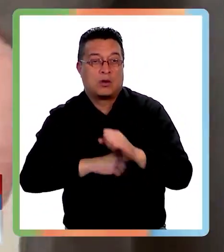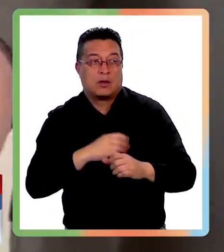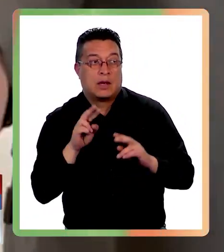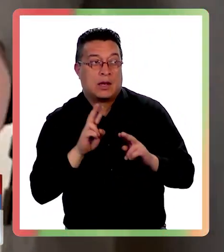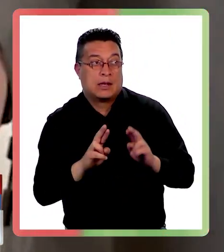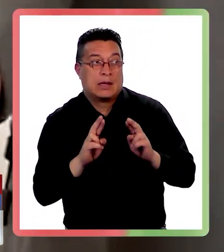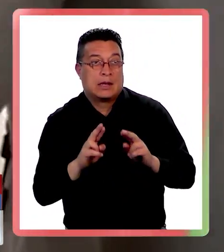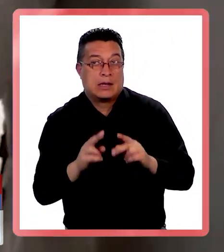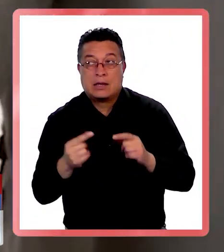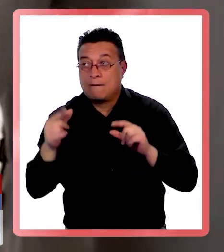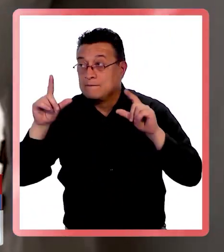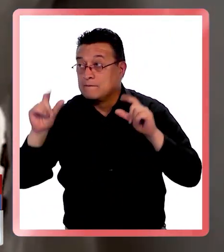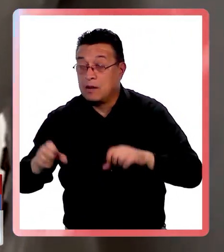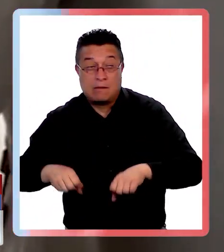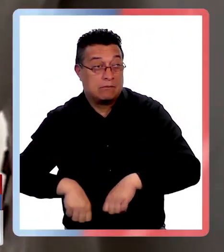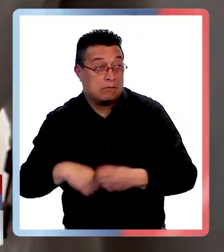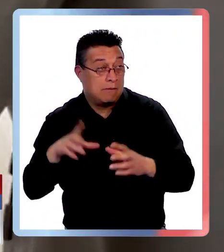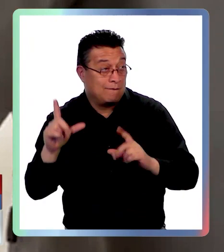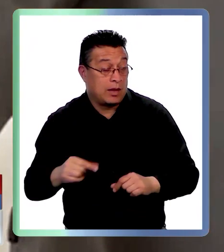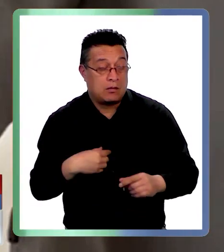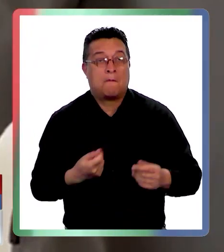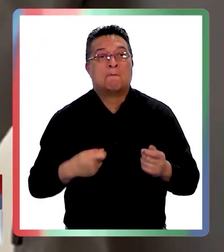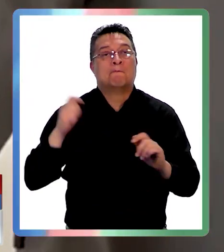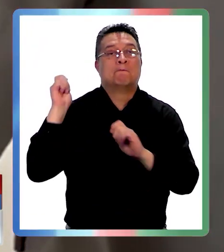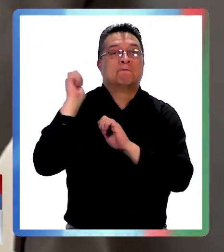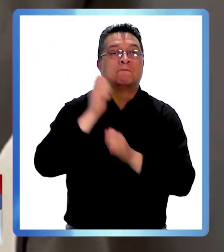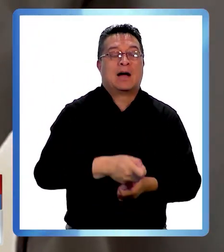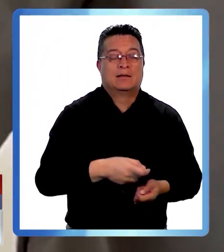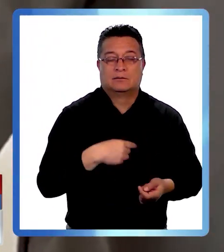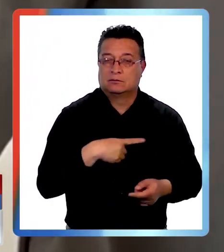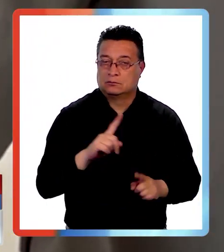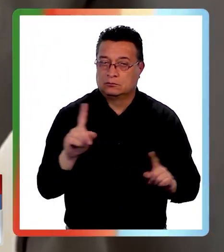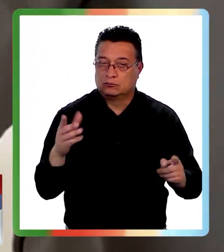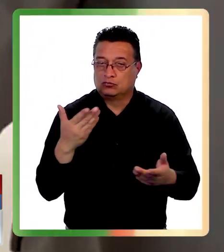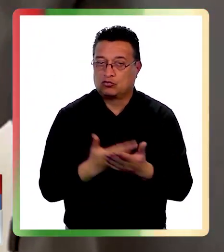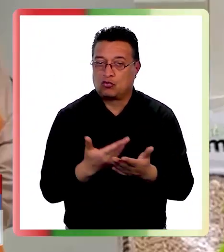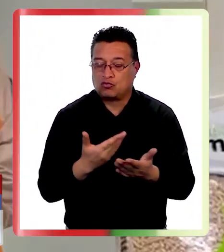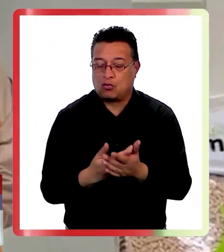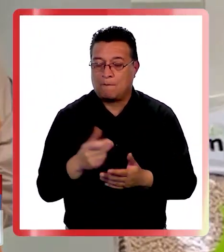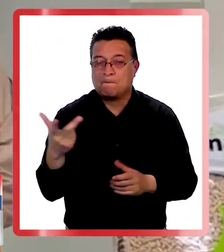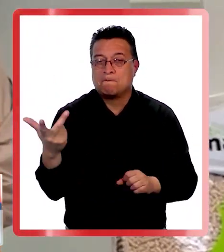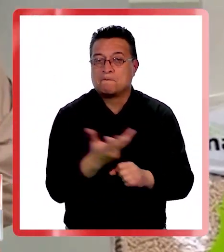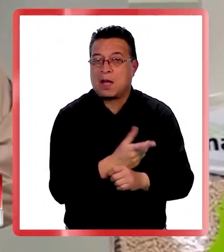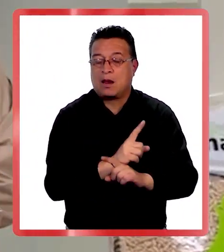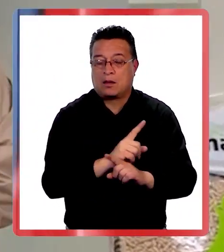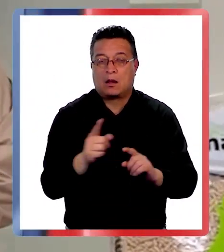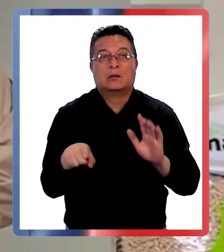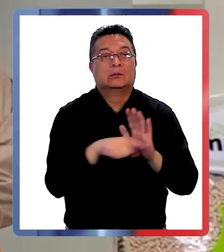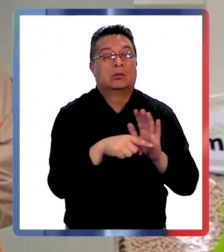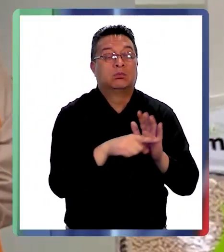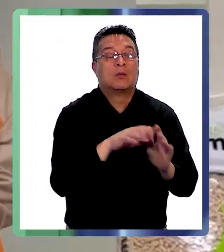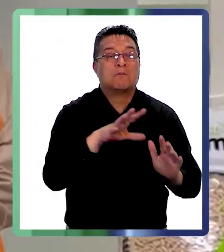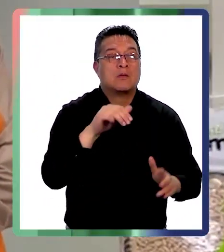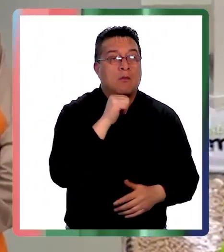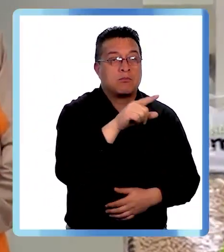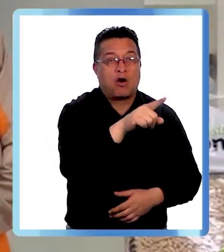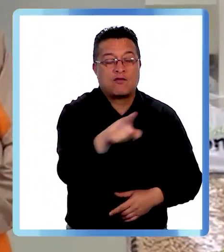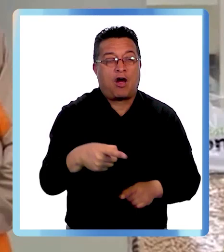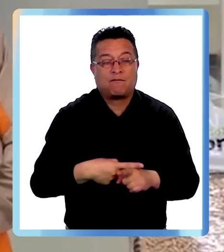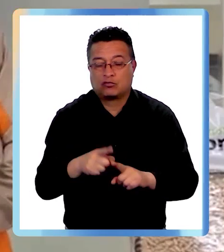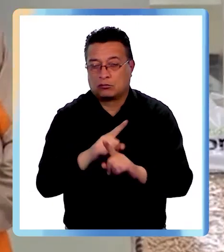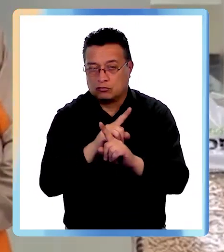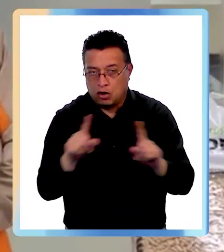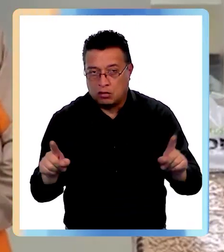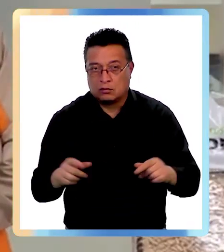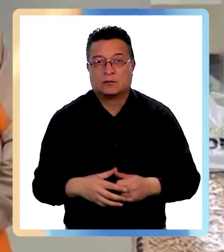un posible quiebre de stock para vender este producto a un sobreprecio y aprovecharse de mala manera de las familias incluso más vulnerables ¿cierto? que no lo